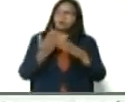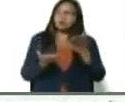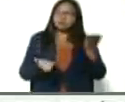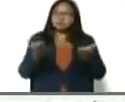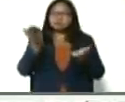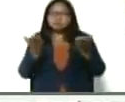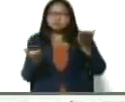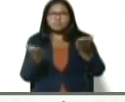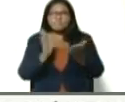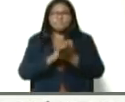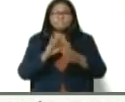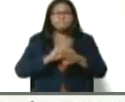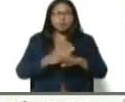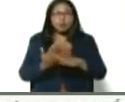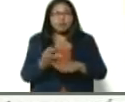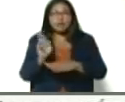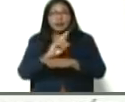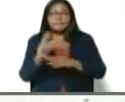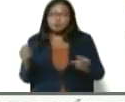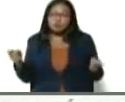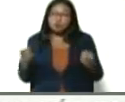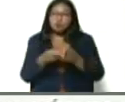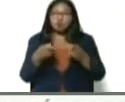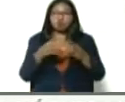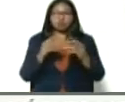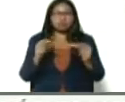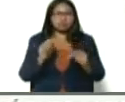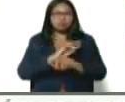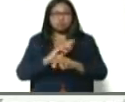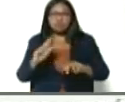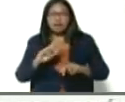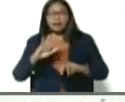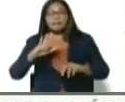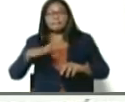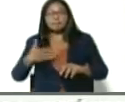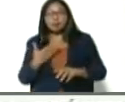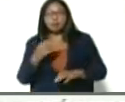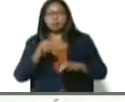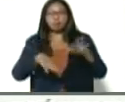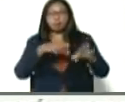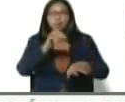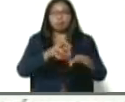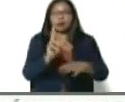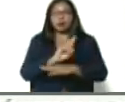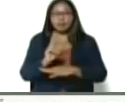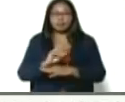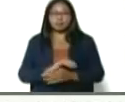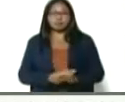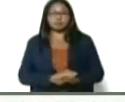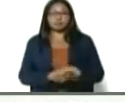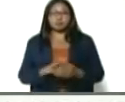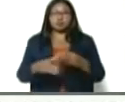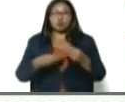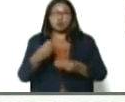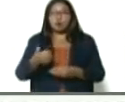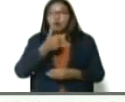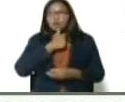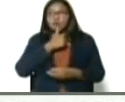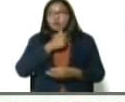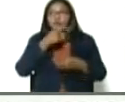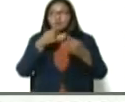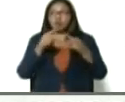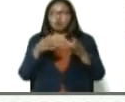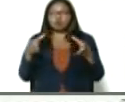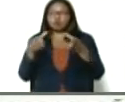que rápidamente en un ciclo corto nuestro rubro pueda ser cosechado y cómo podemos aguantar el otro